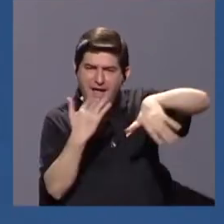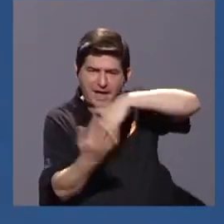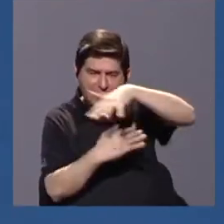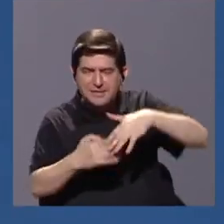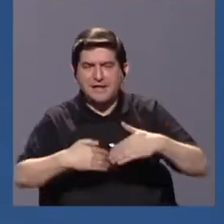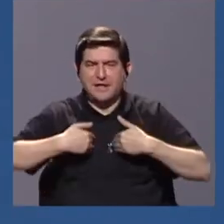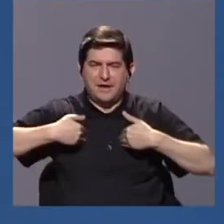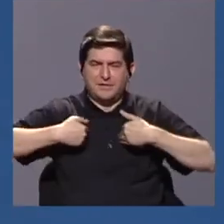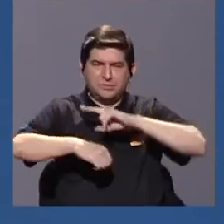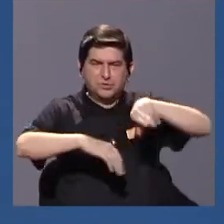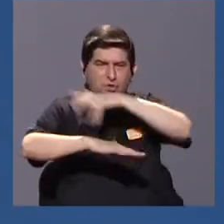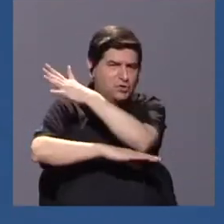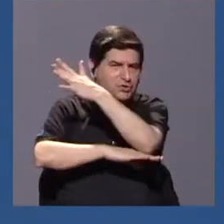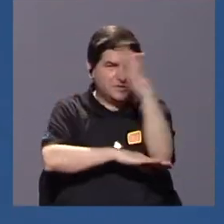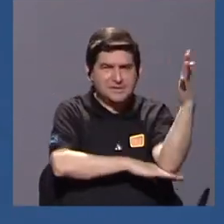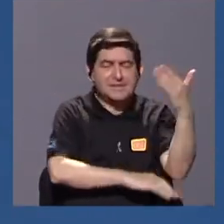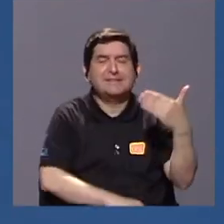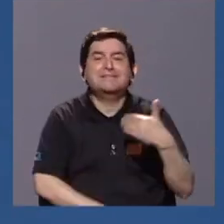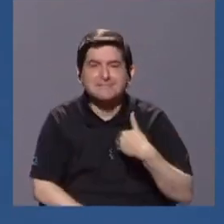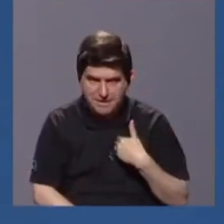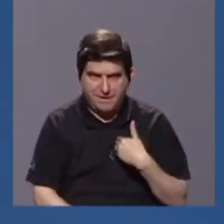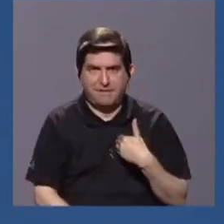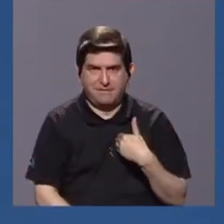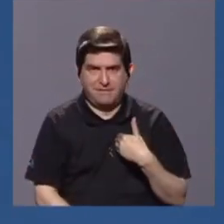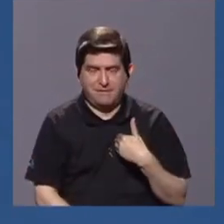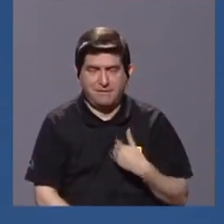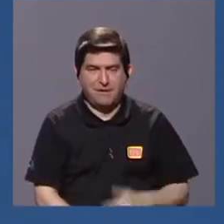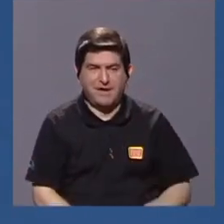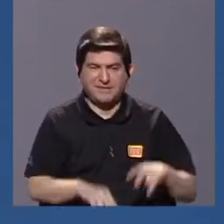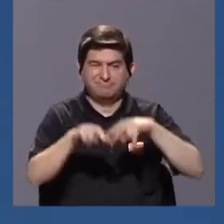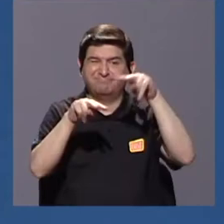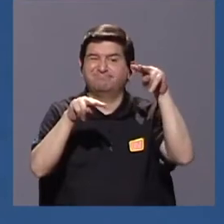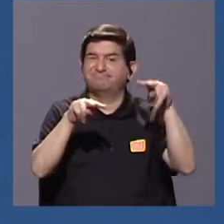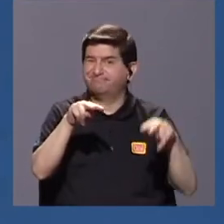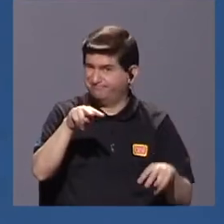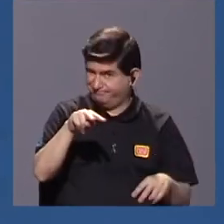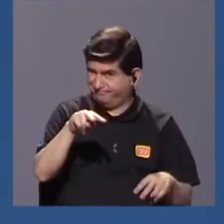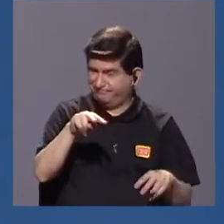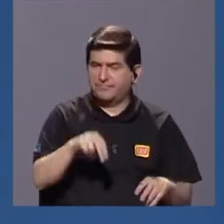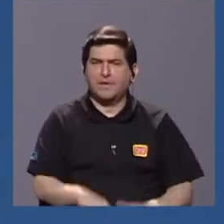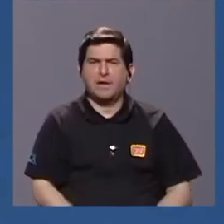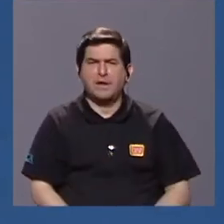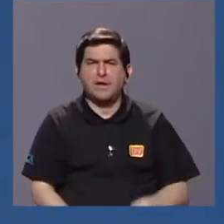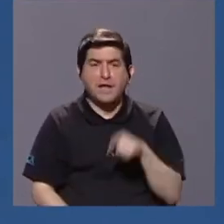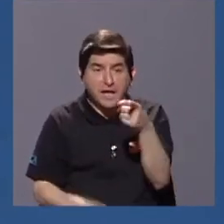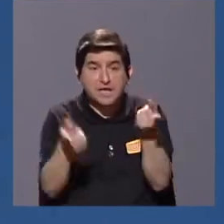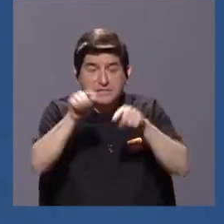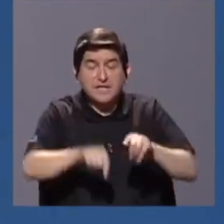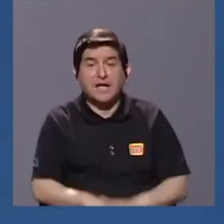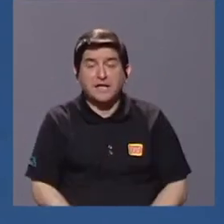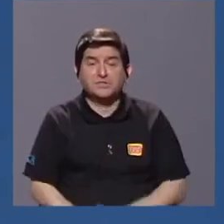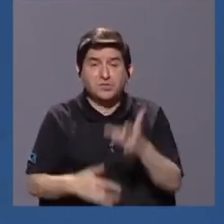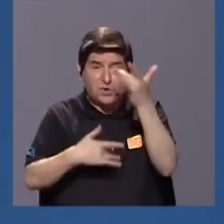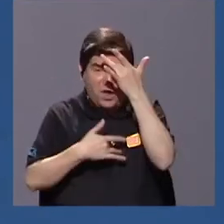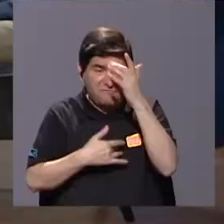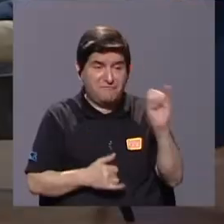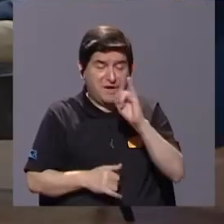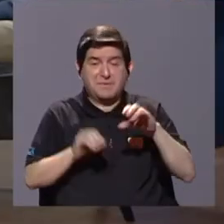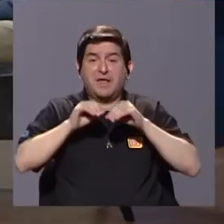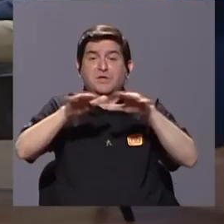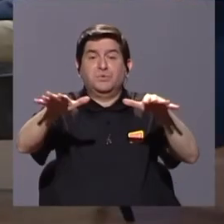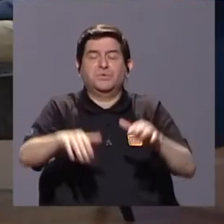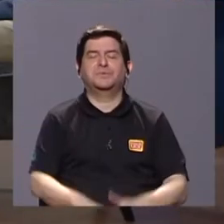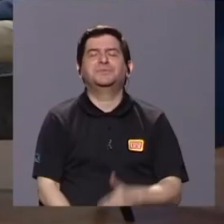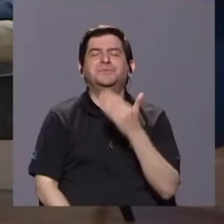animal silvestre tiene sus desventajas y dentro de sus desventajas es la transmisión de enfermedades infecciosas.